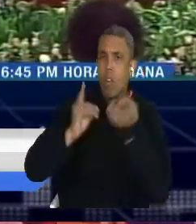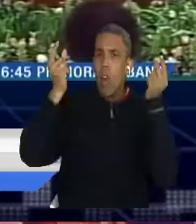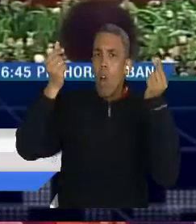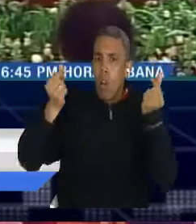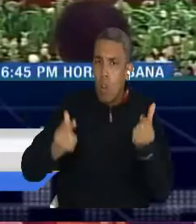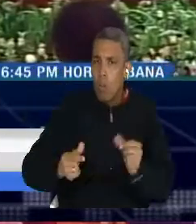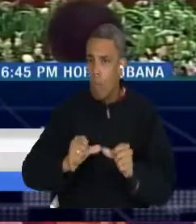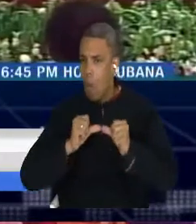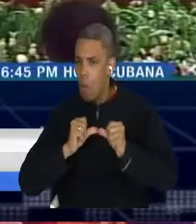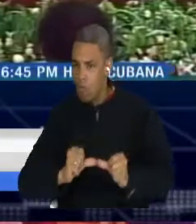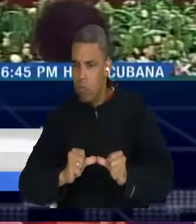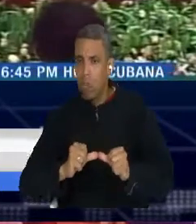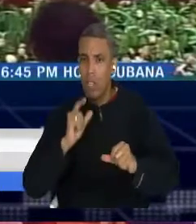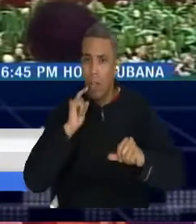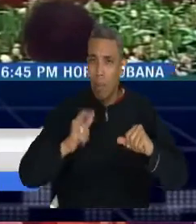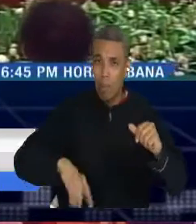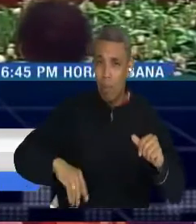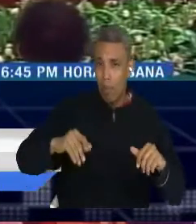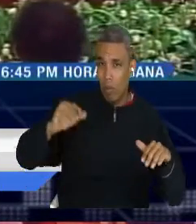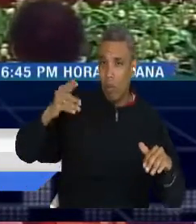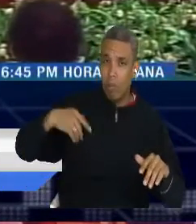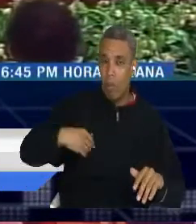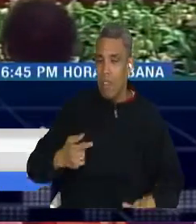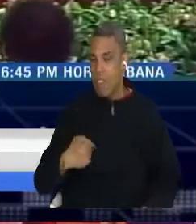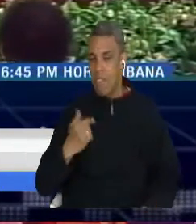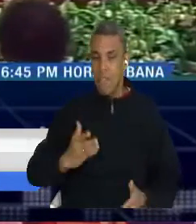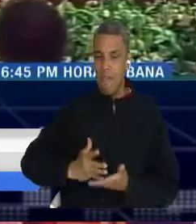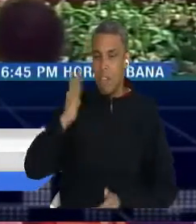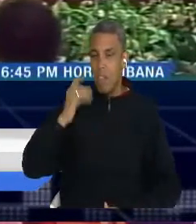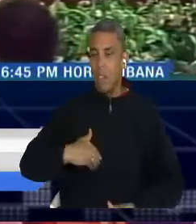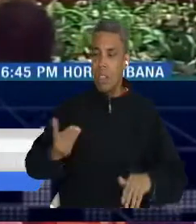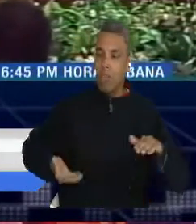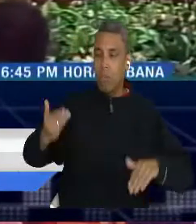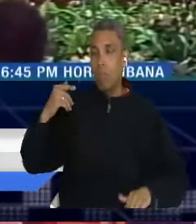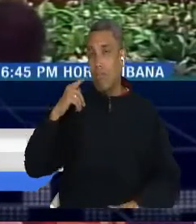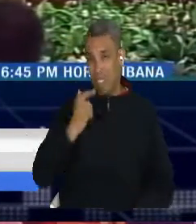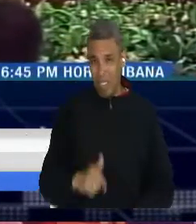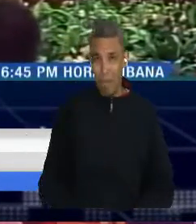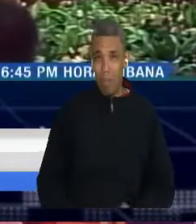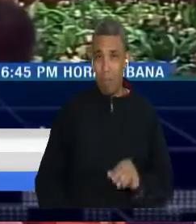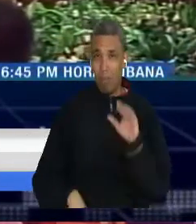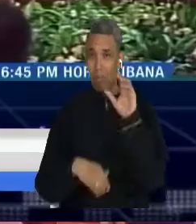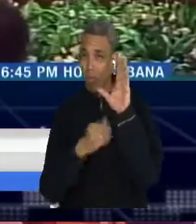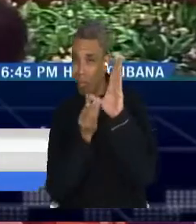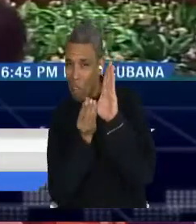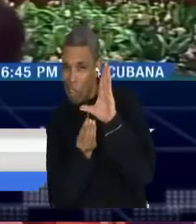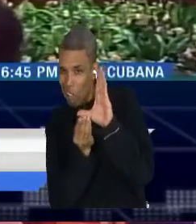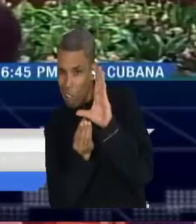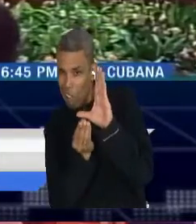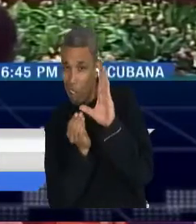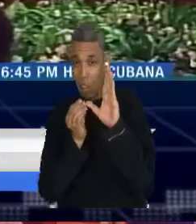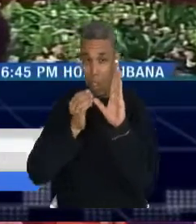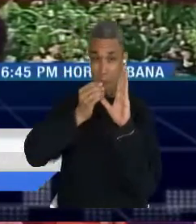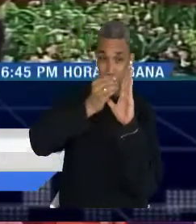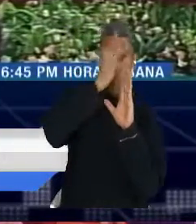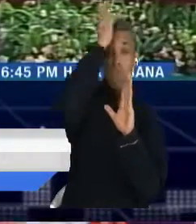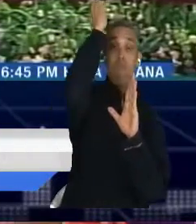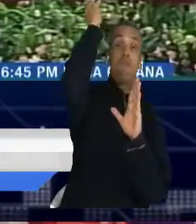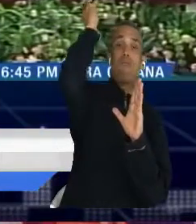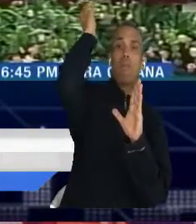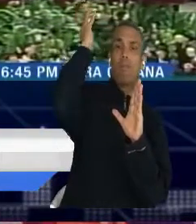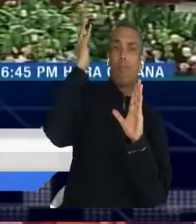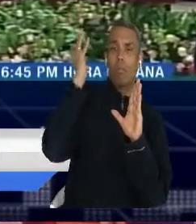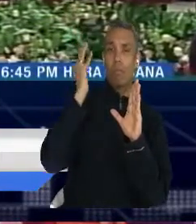elementos. Y si los recordamos rápidamente, podríamos estar hablando de que el acuerdo de desarrollo rural tiene una